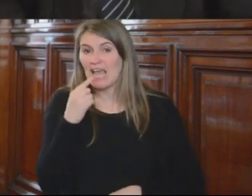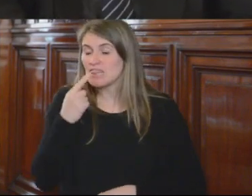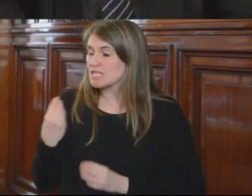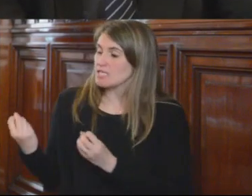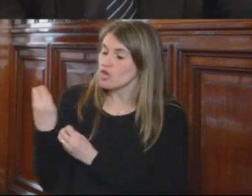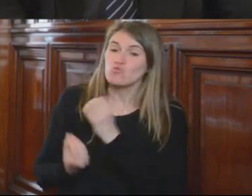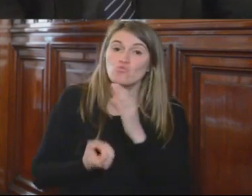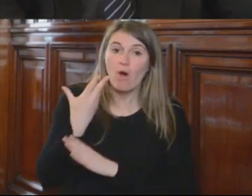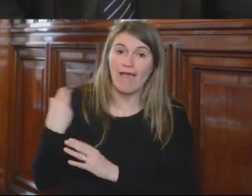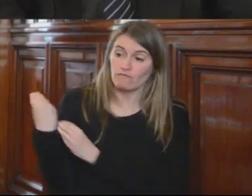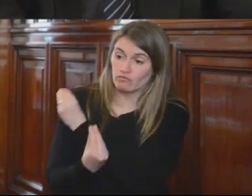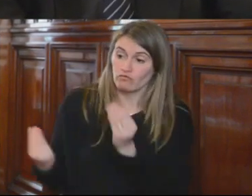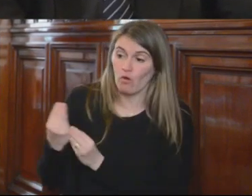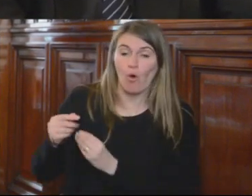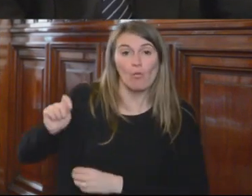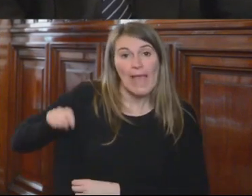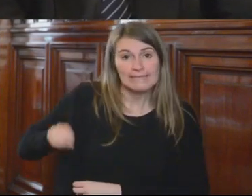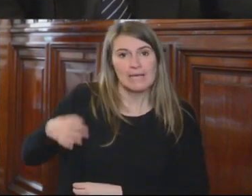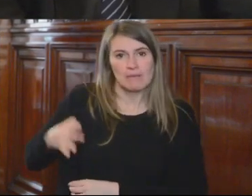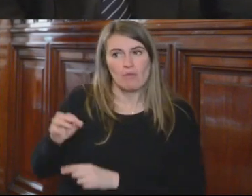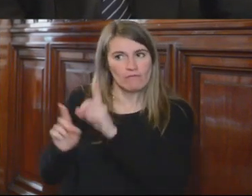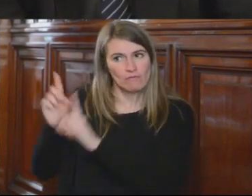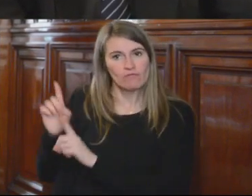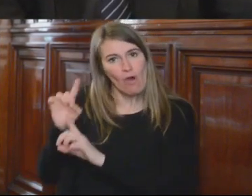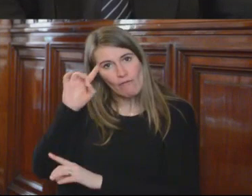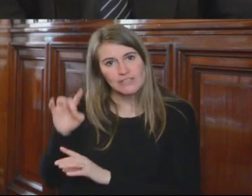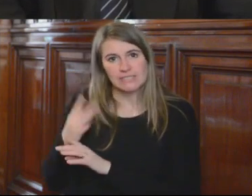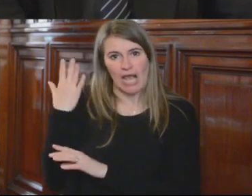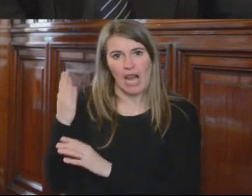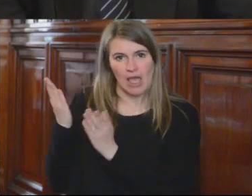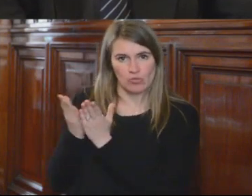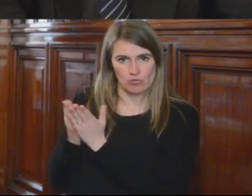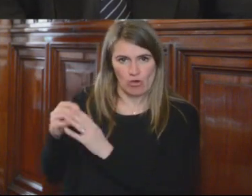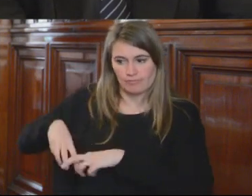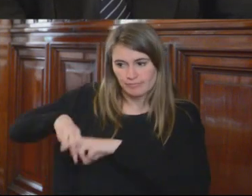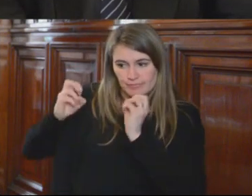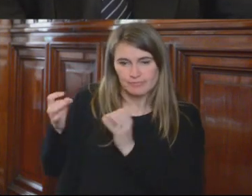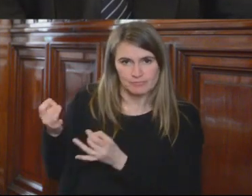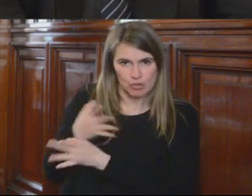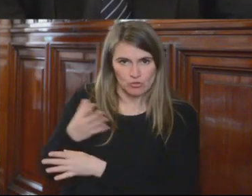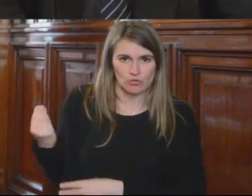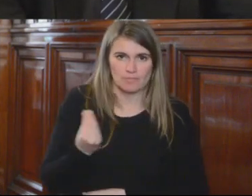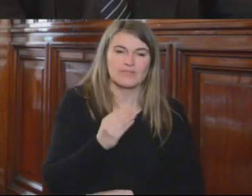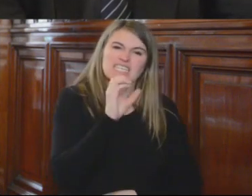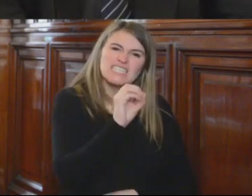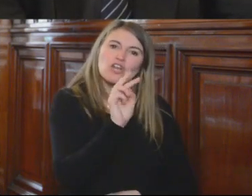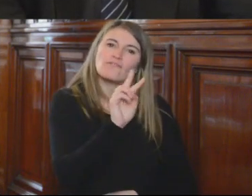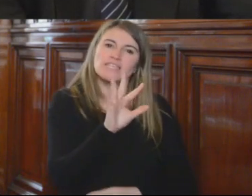en el marco de la carrera judicial, dándose cumplimiento a la disposición transitoria cuarta de la Ley 025.